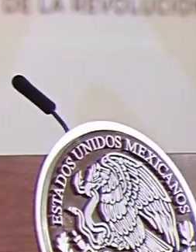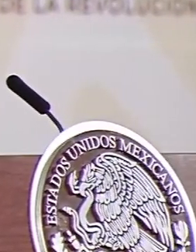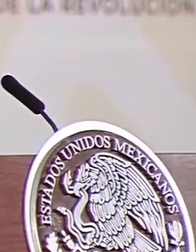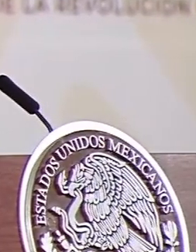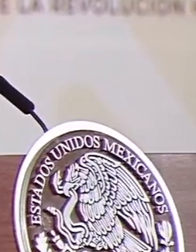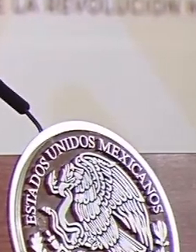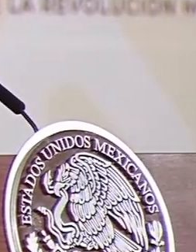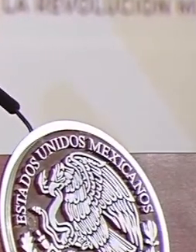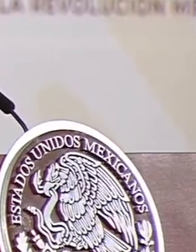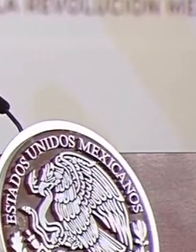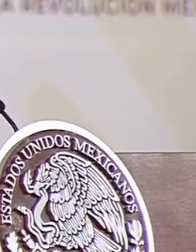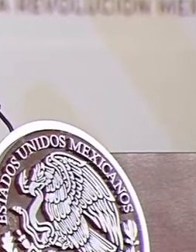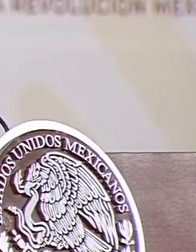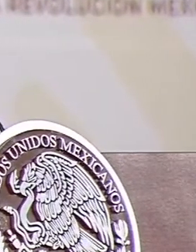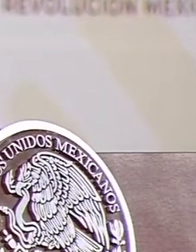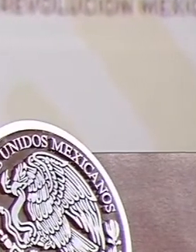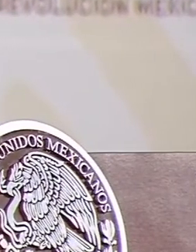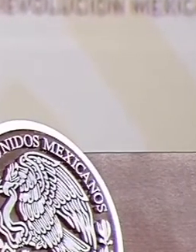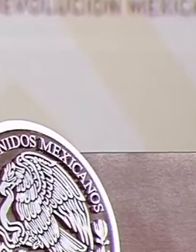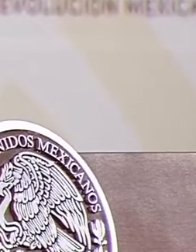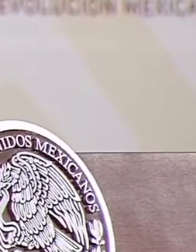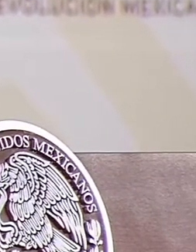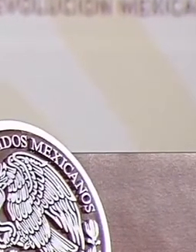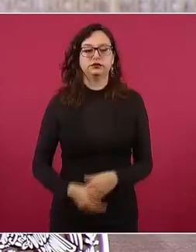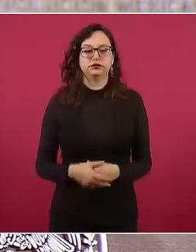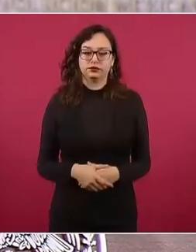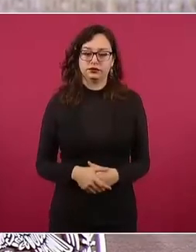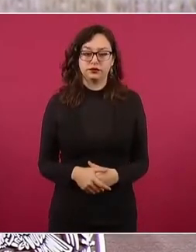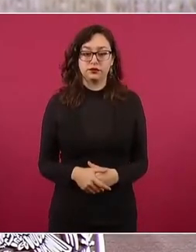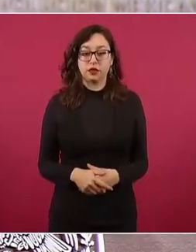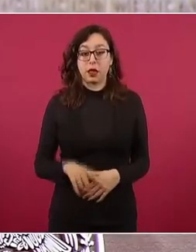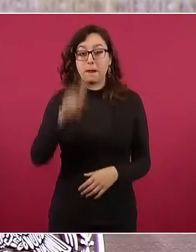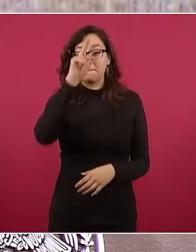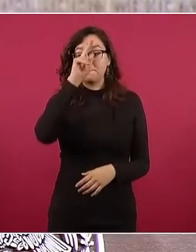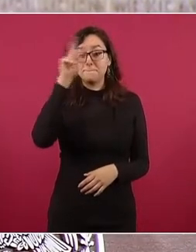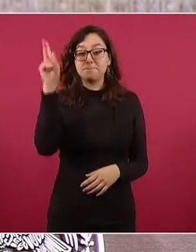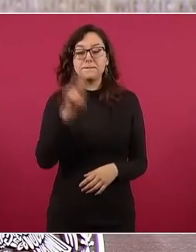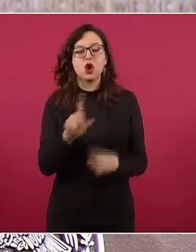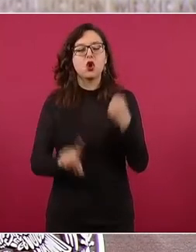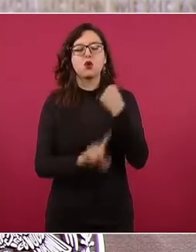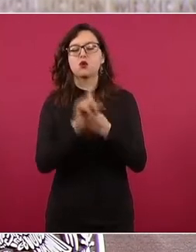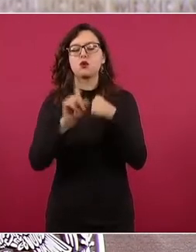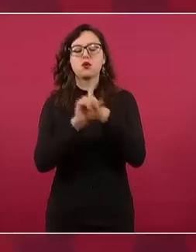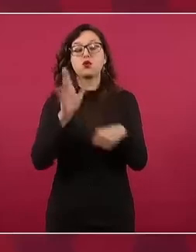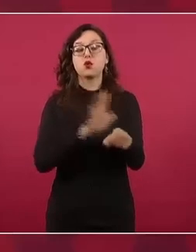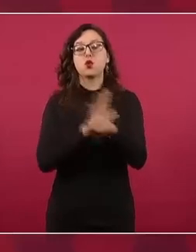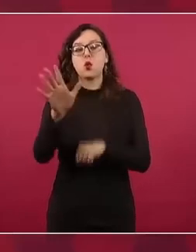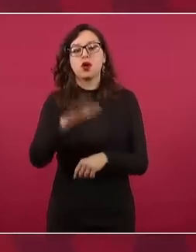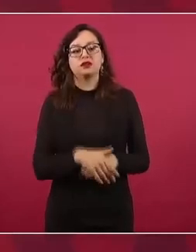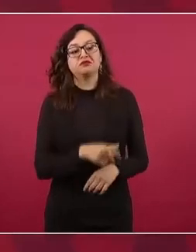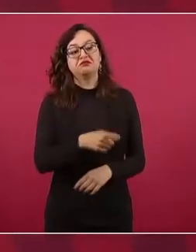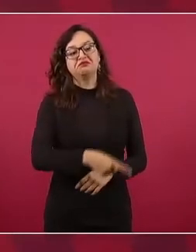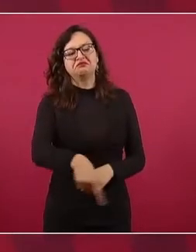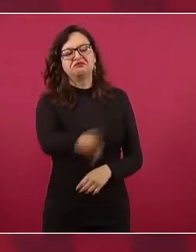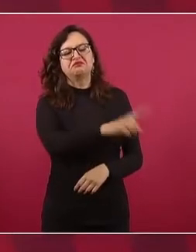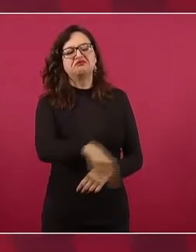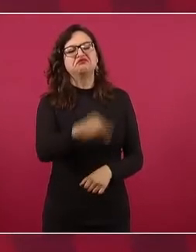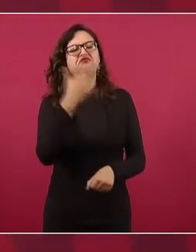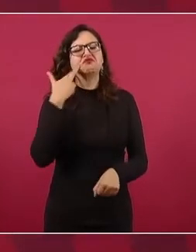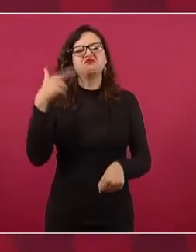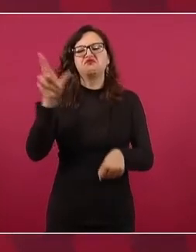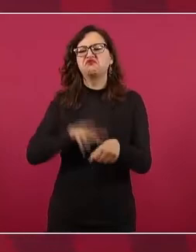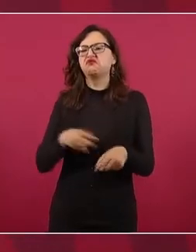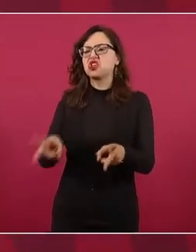su respetabilidad.